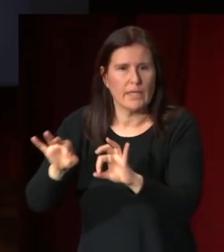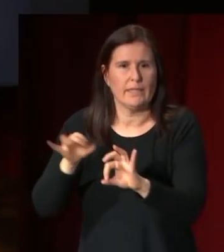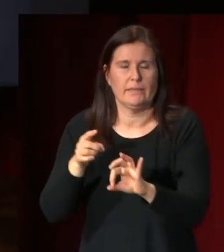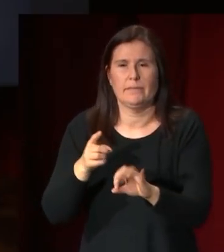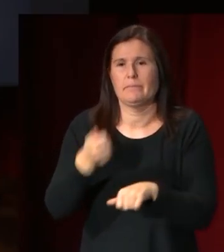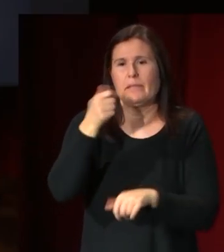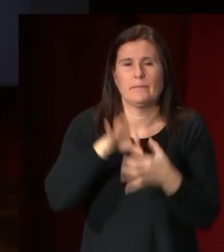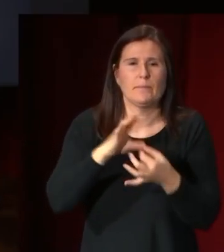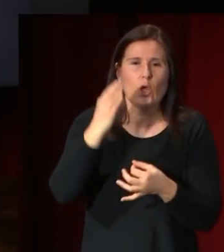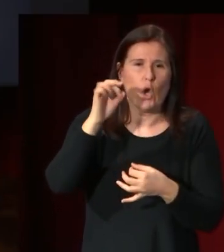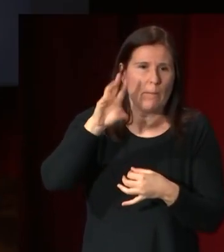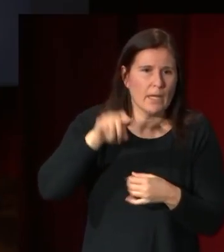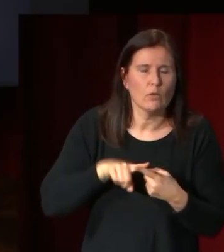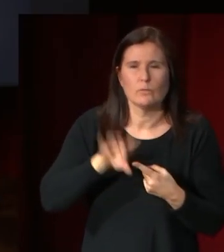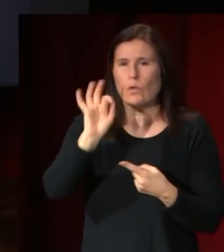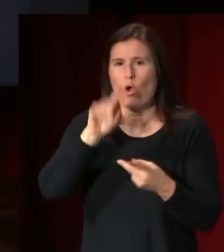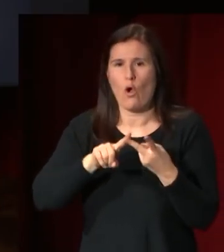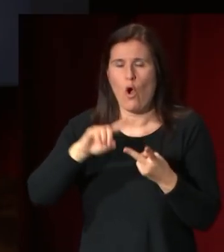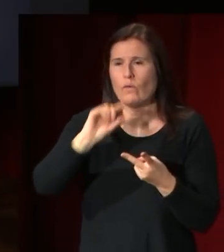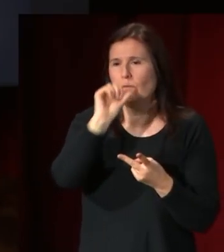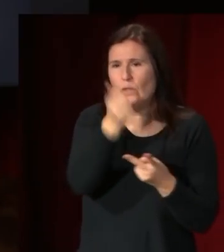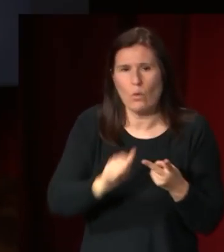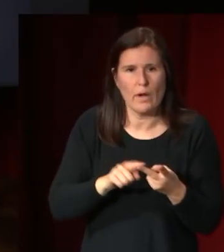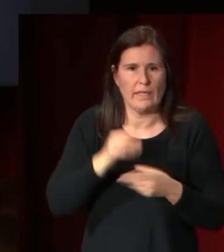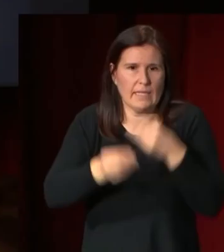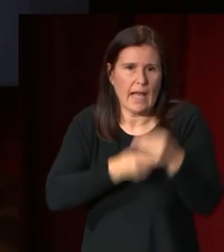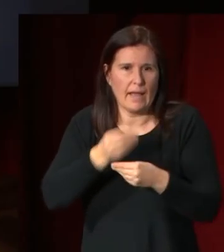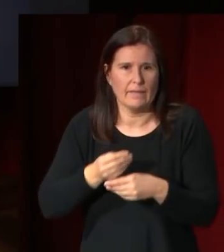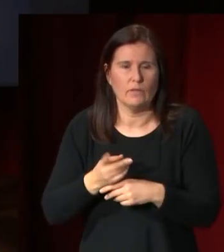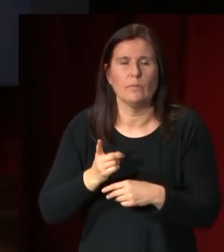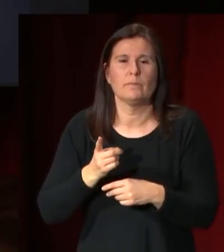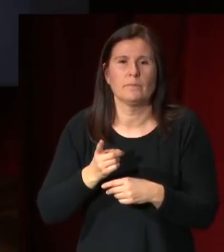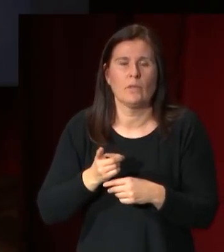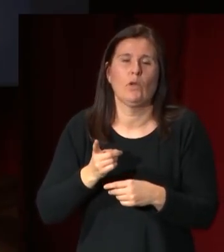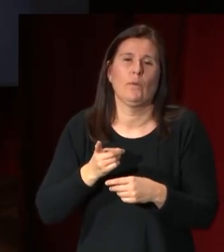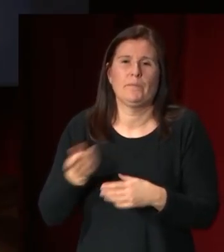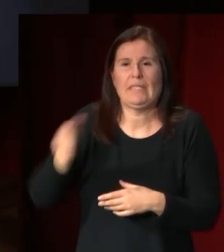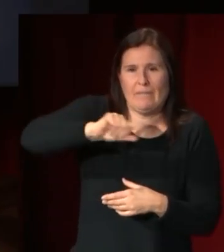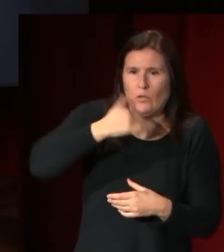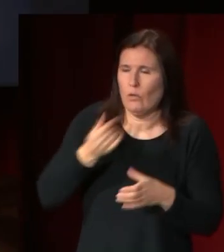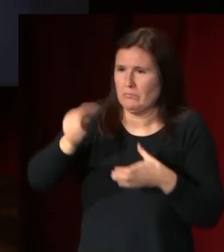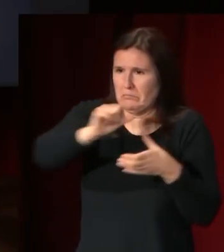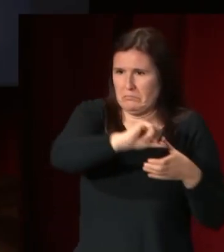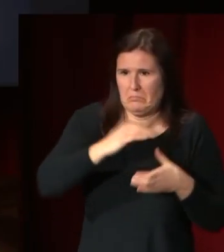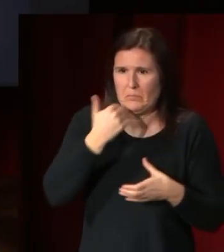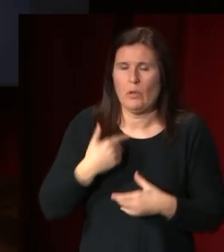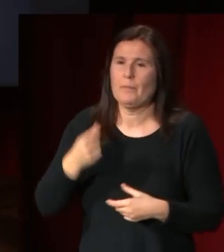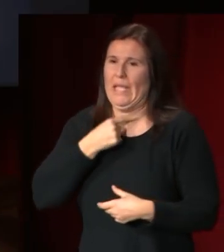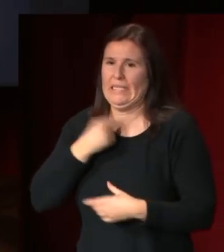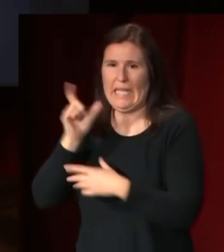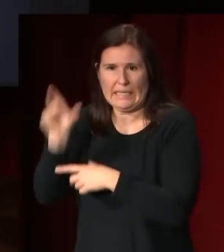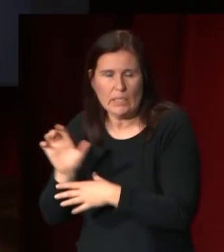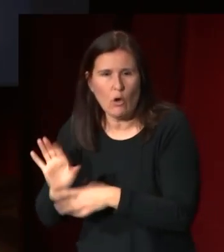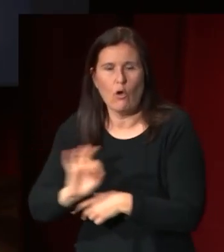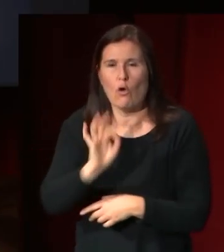o de coperos o de figuras que están sirviendo desde arriba un líquido como en el sátiro o en este